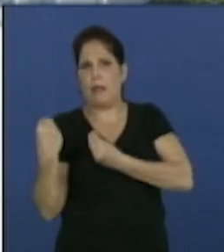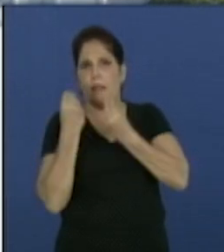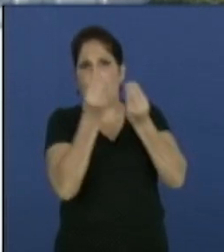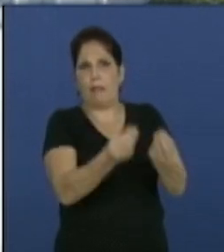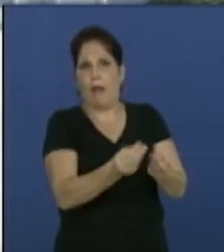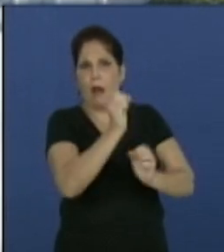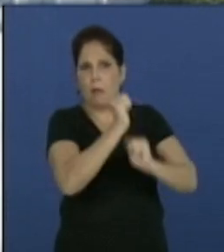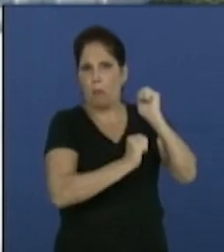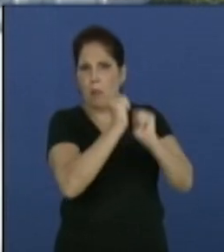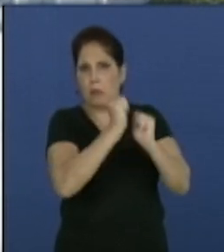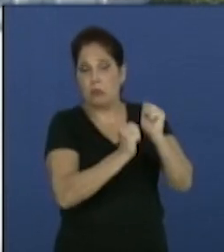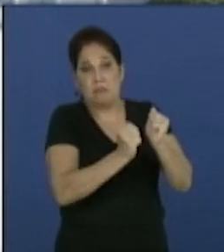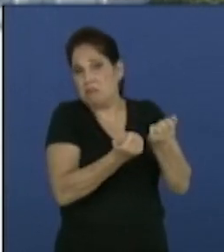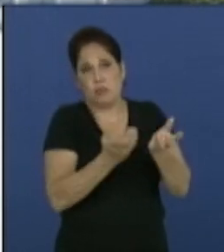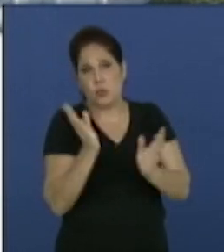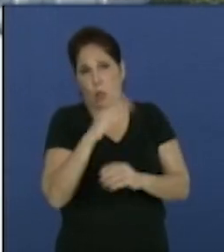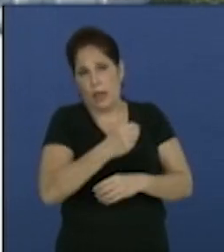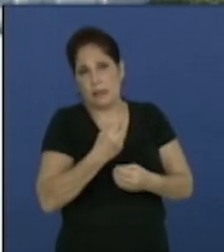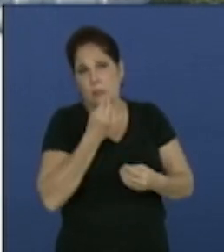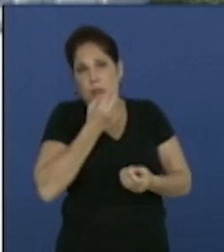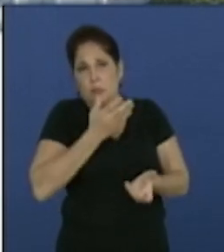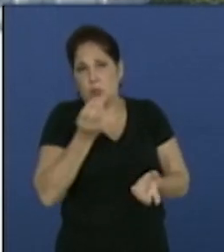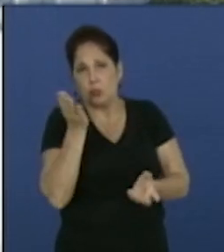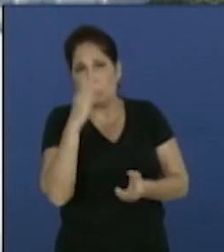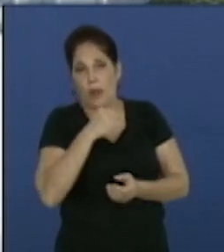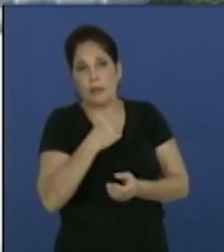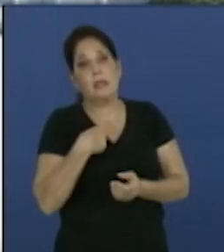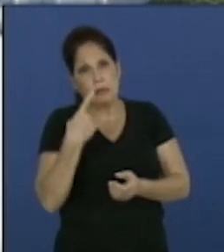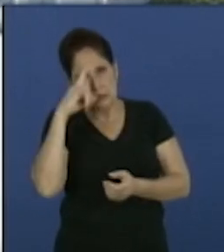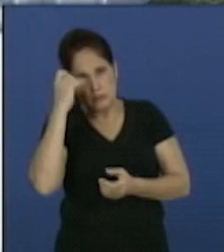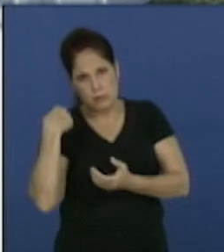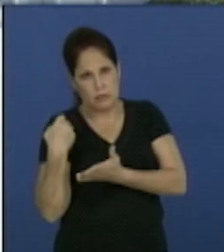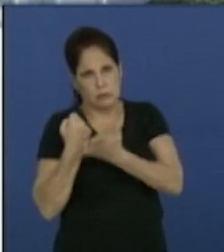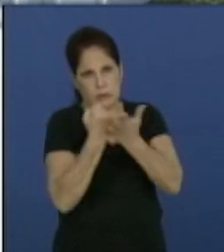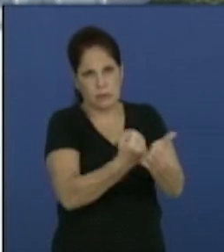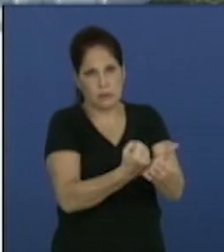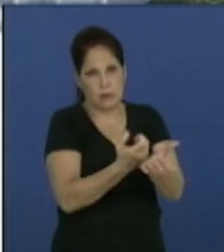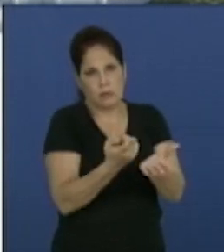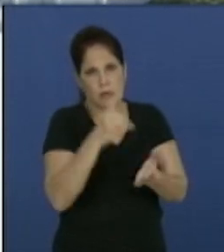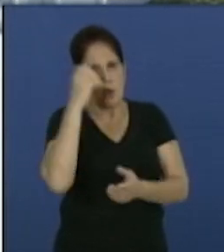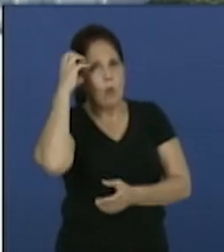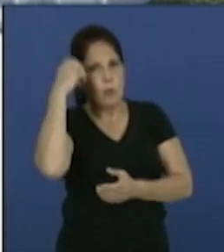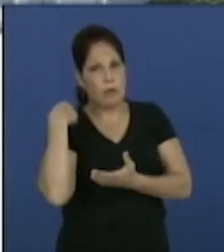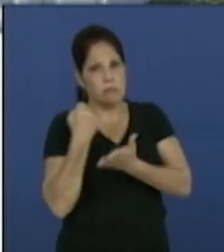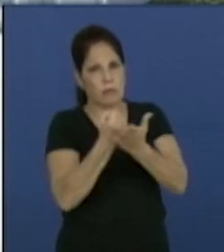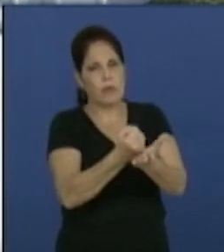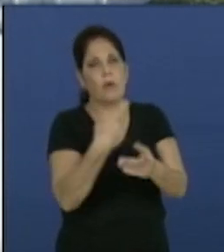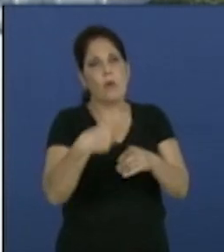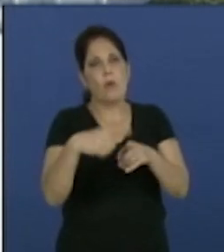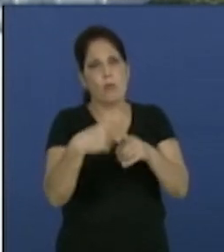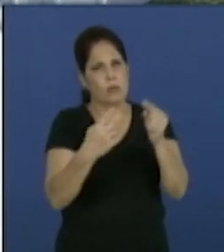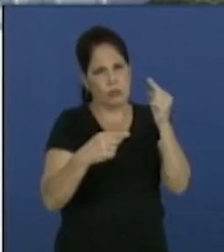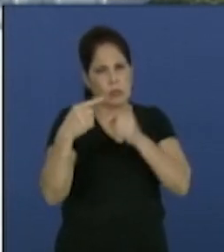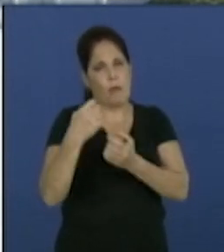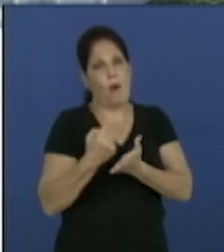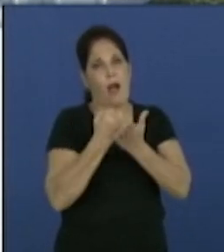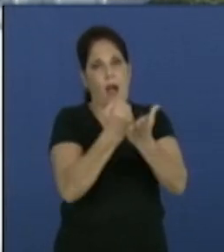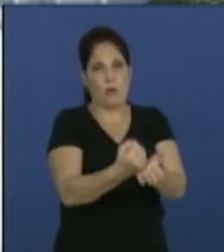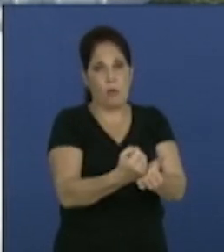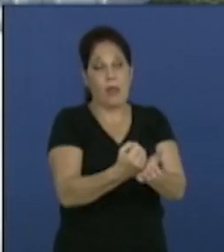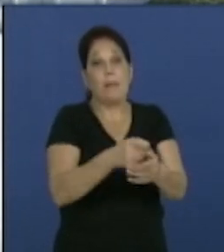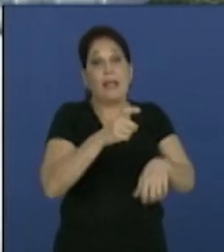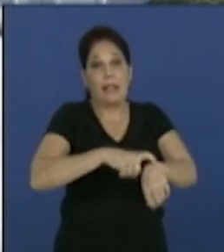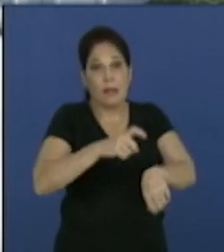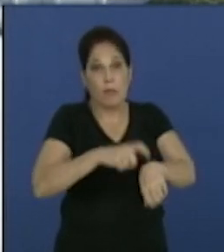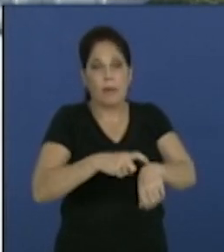fallando. Si hemos tenido el apoyo en algunas ocasiones, o sea en algunas ocasiones con recursos fundamentales como en este